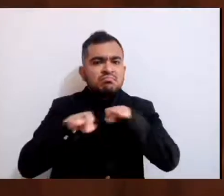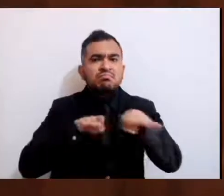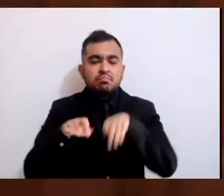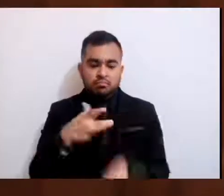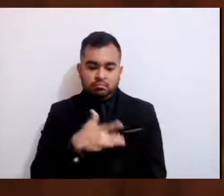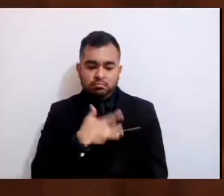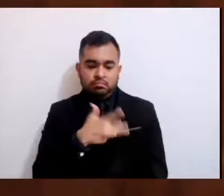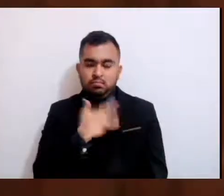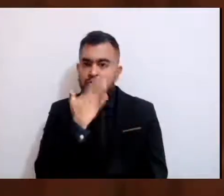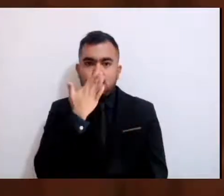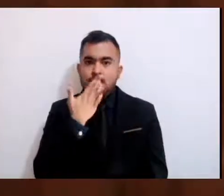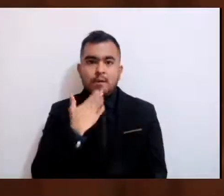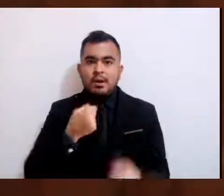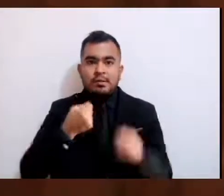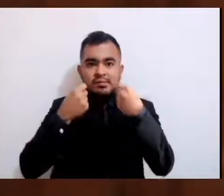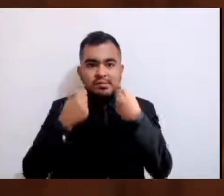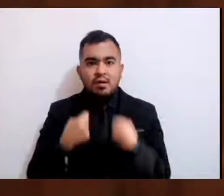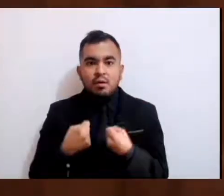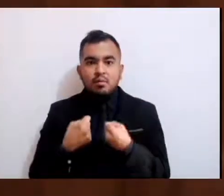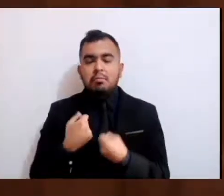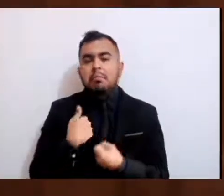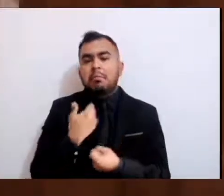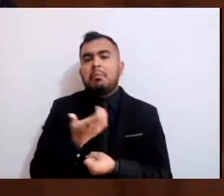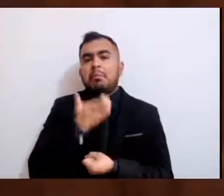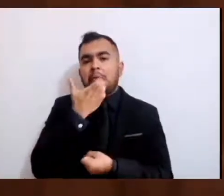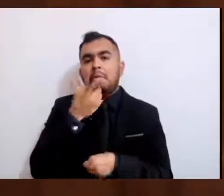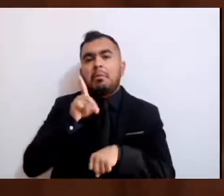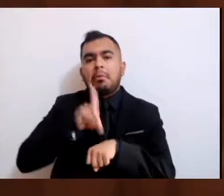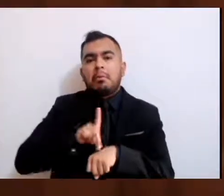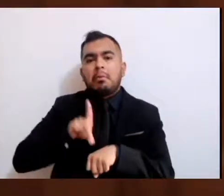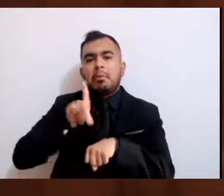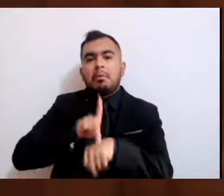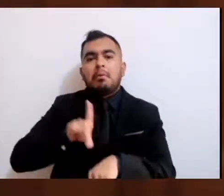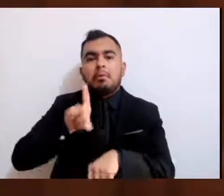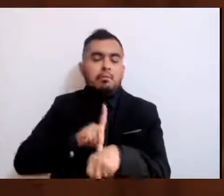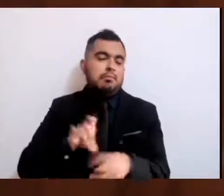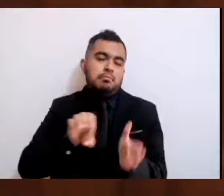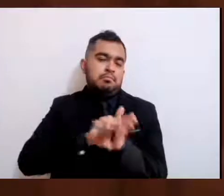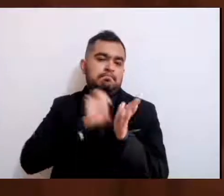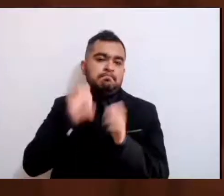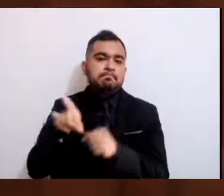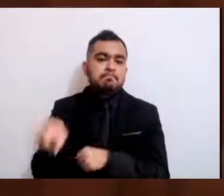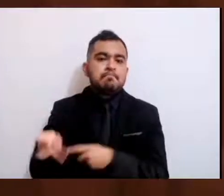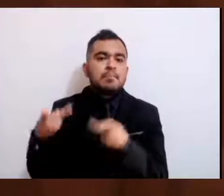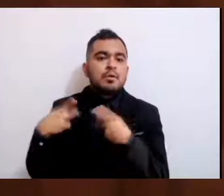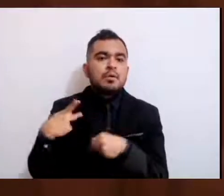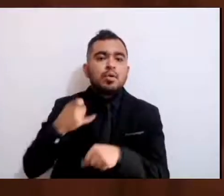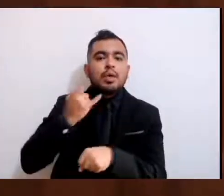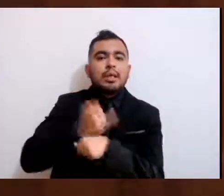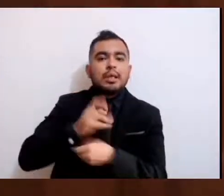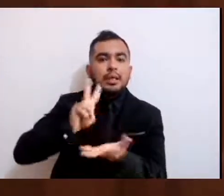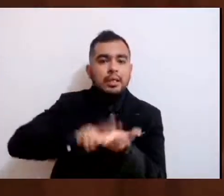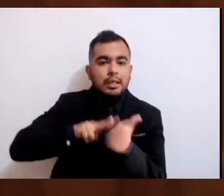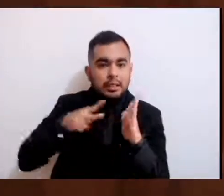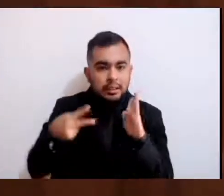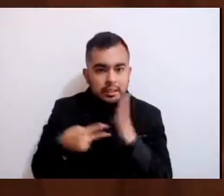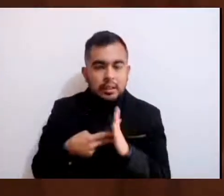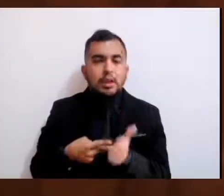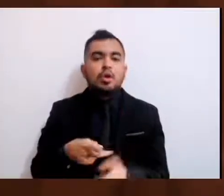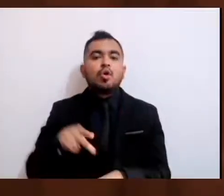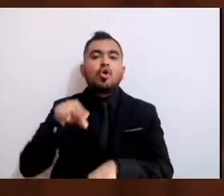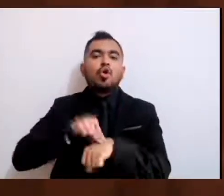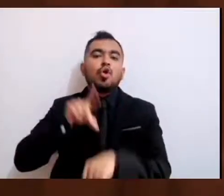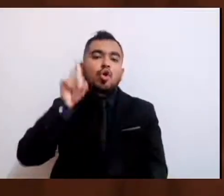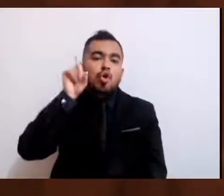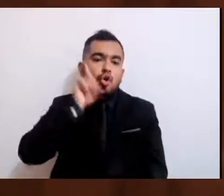sus deberes cotidianos, ya sea como ingeniero, doctora, albañil o